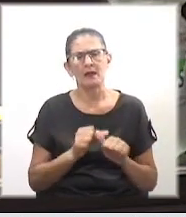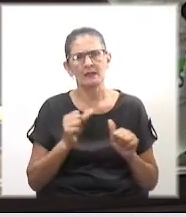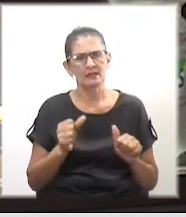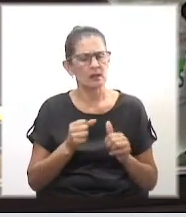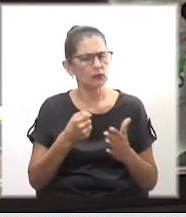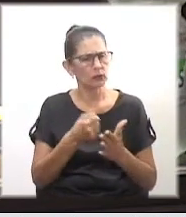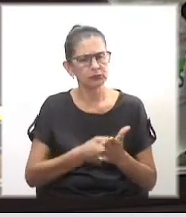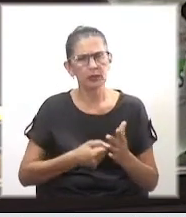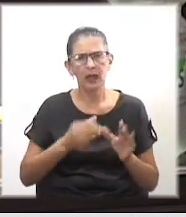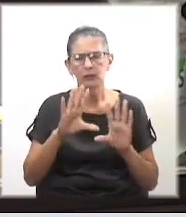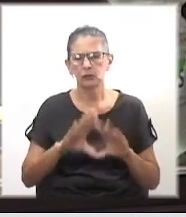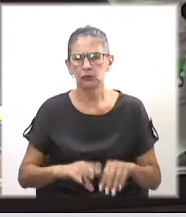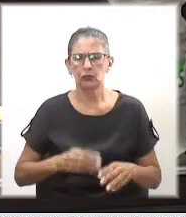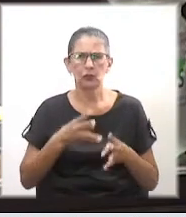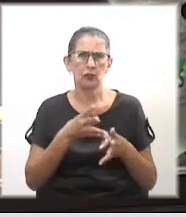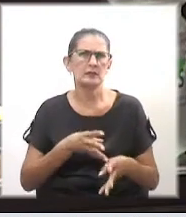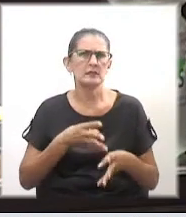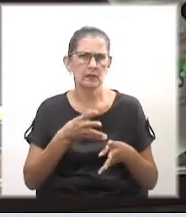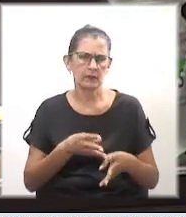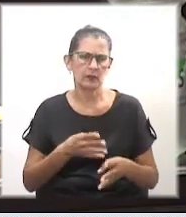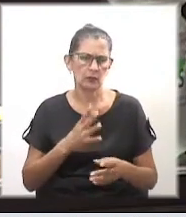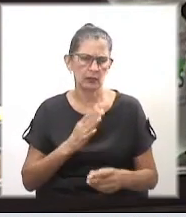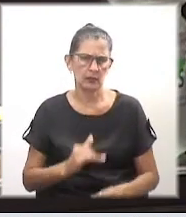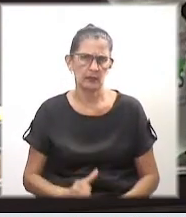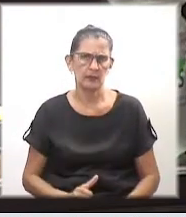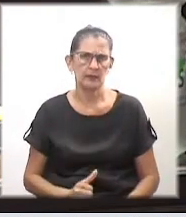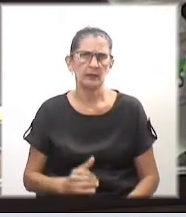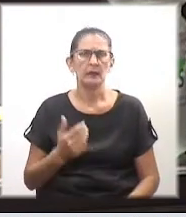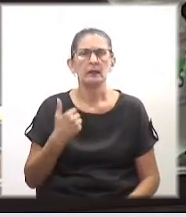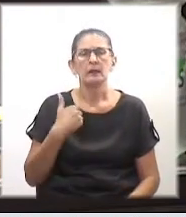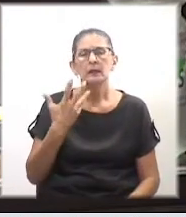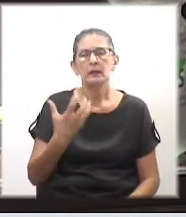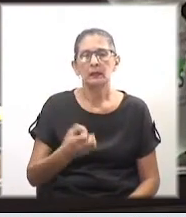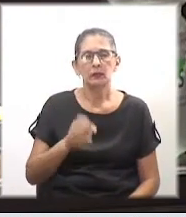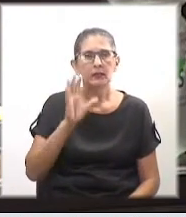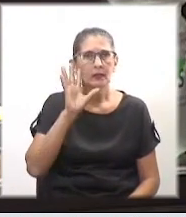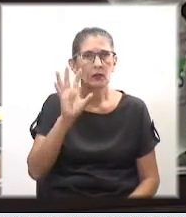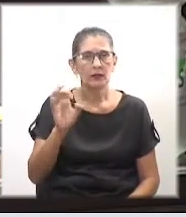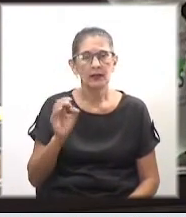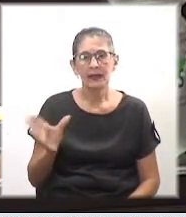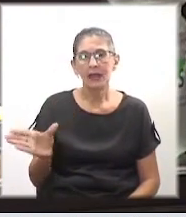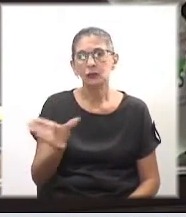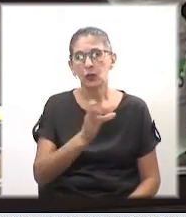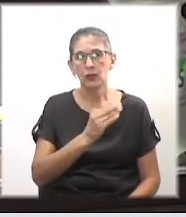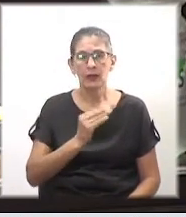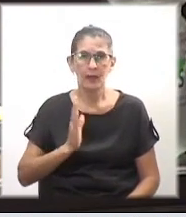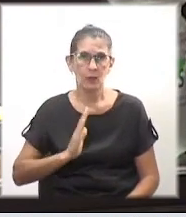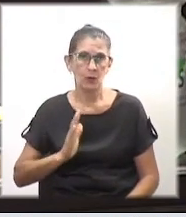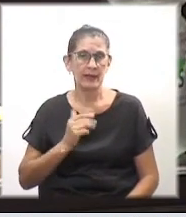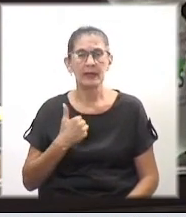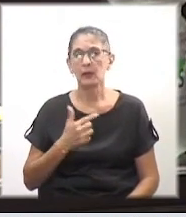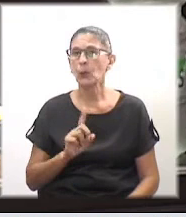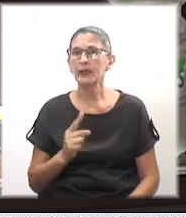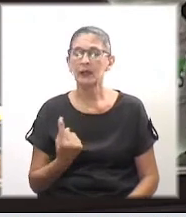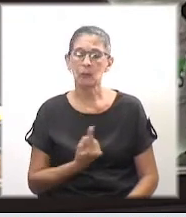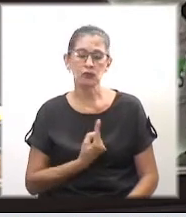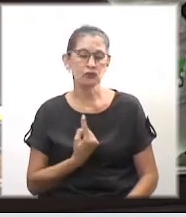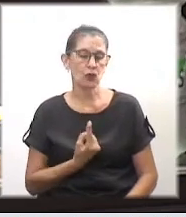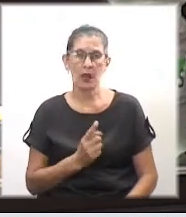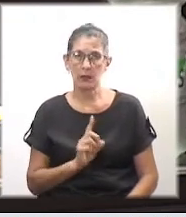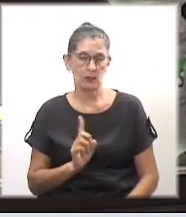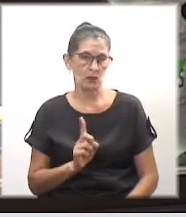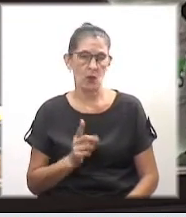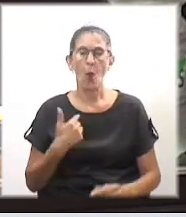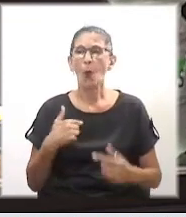a todos los desafíos que se nos presentan. Quiero recordarles a todas esas mujeres que no estamos solas, que